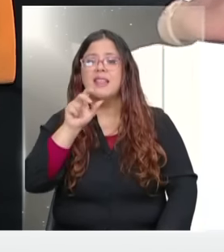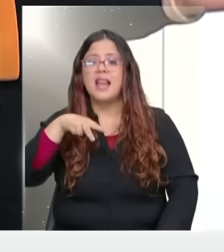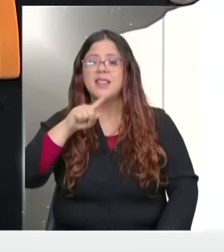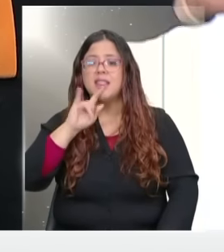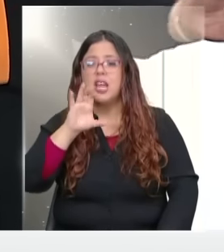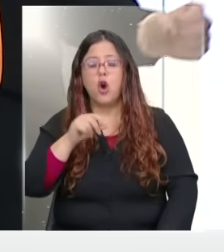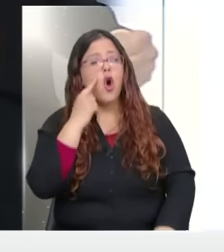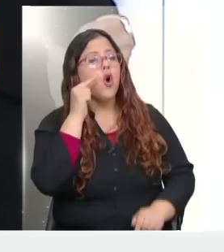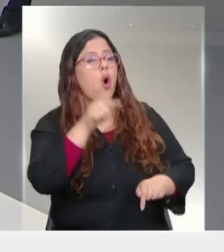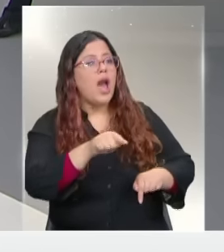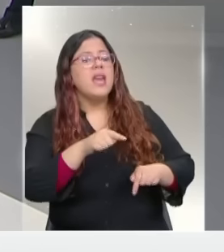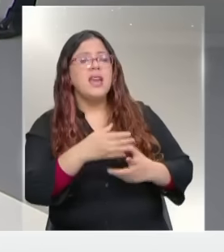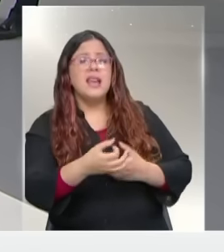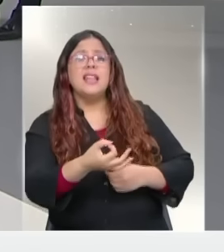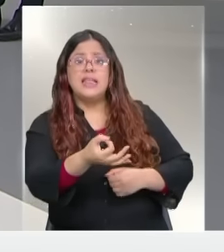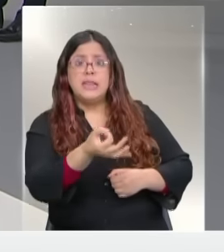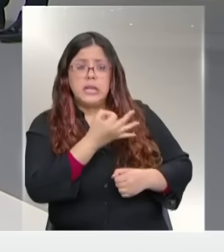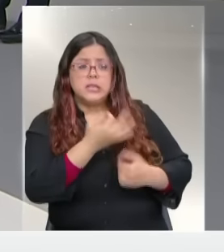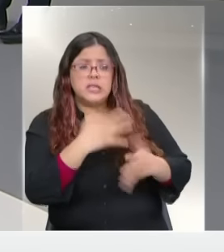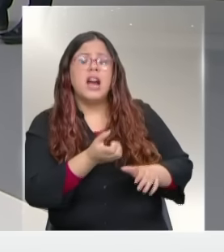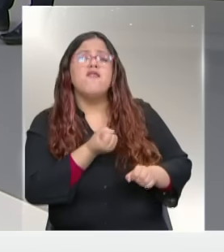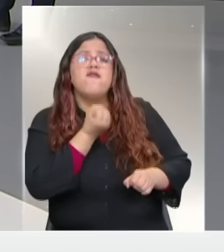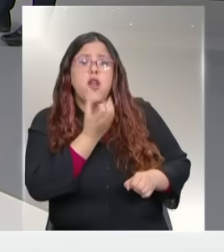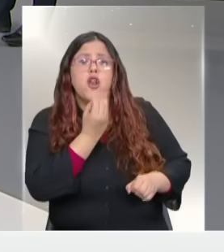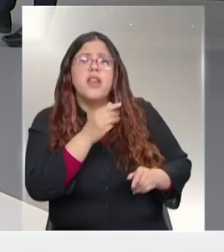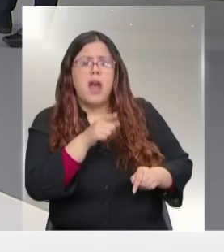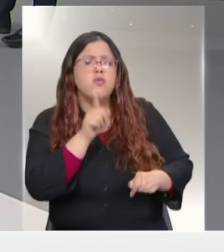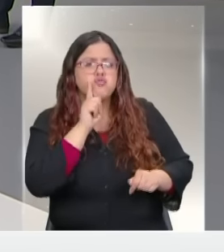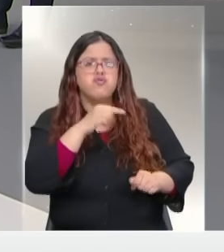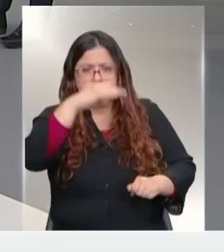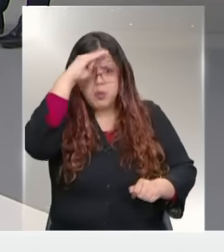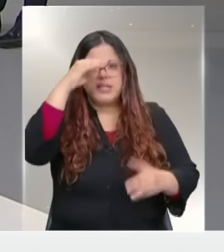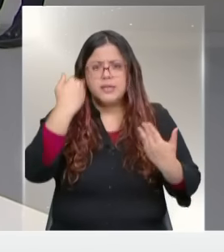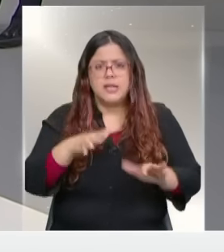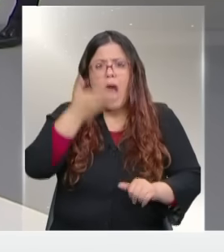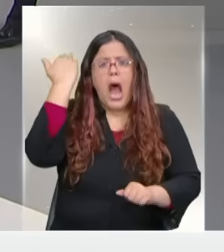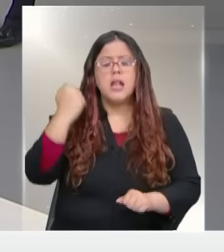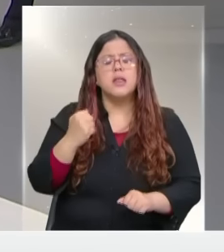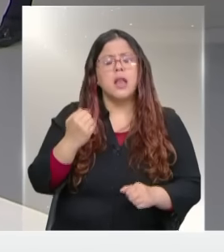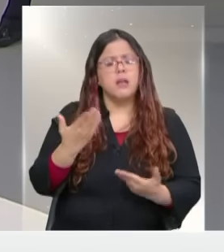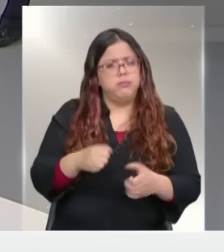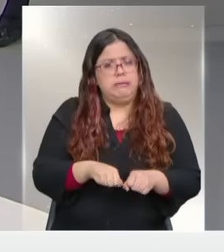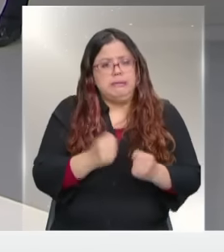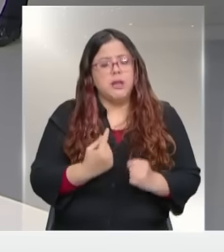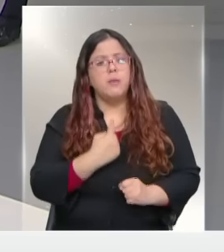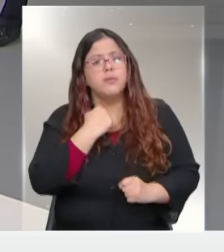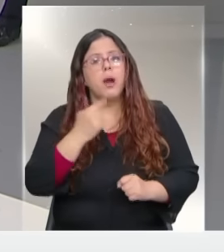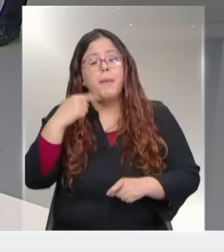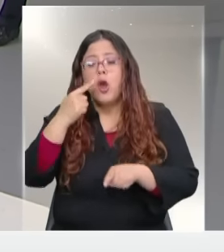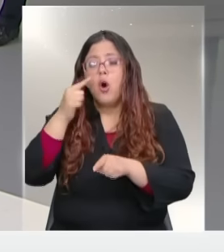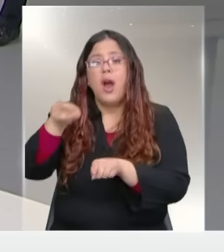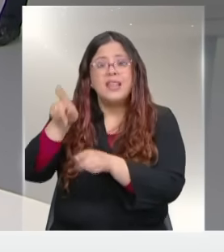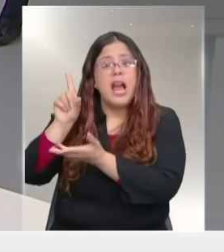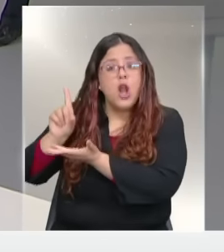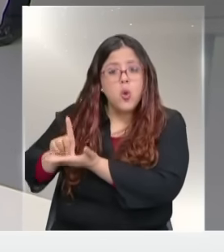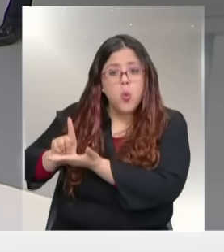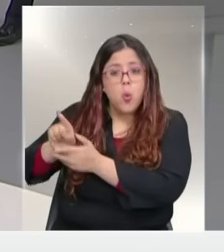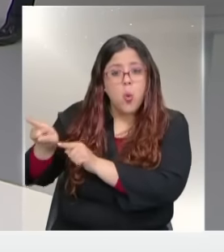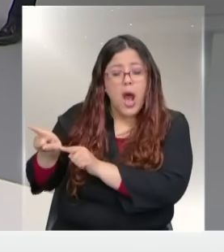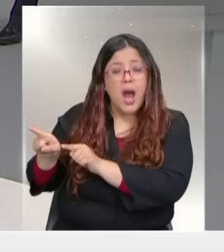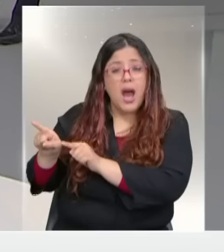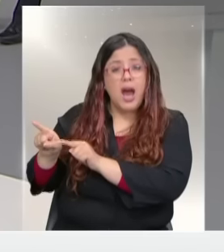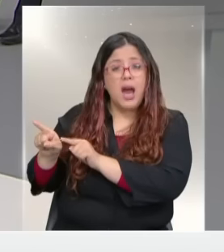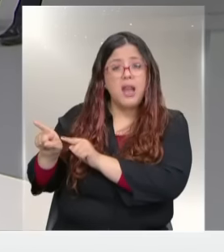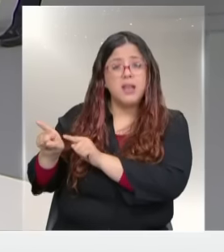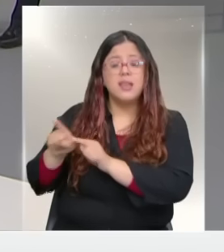experiencias de huracanes. Y sabemos de huracanes que han sido muy destructivos. Pero ocurre que esta zona específicamente que